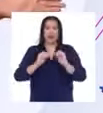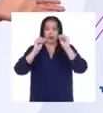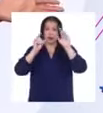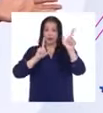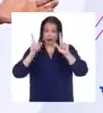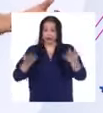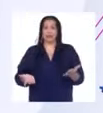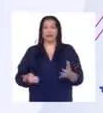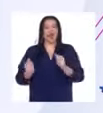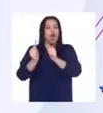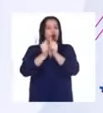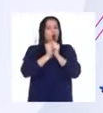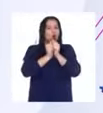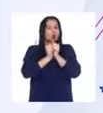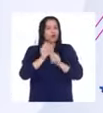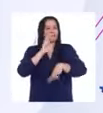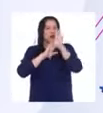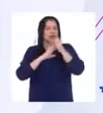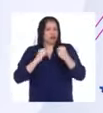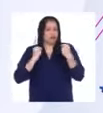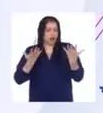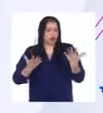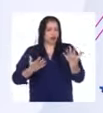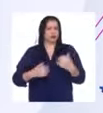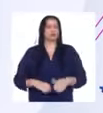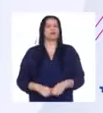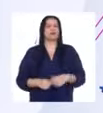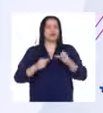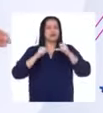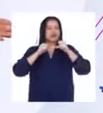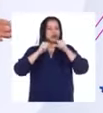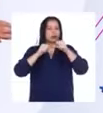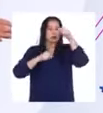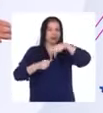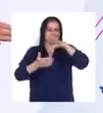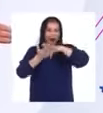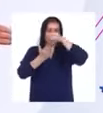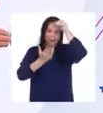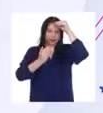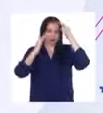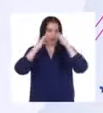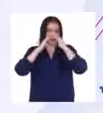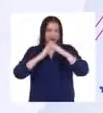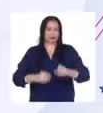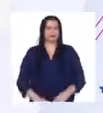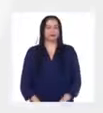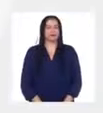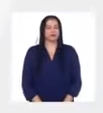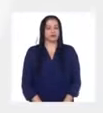Juntos somos más fuertes. Sigamos con más en Aprendo en Casa.